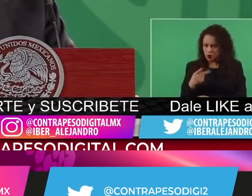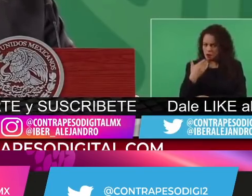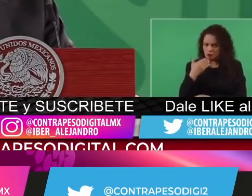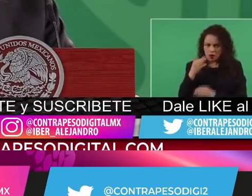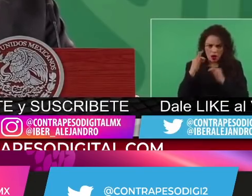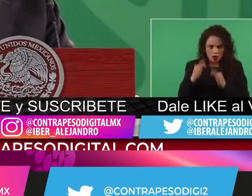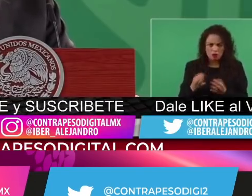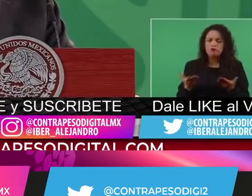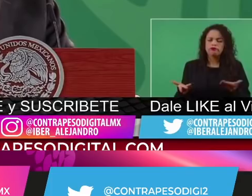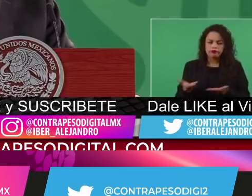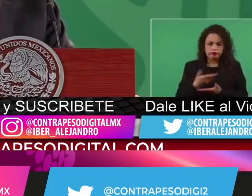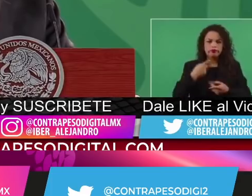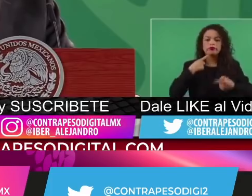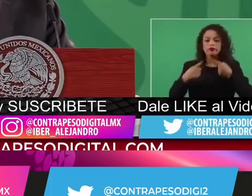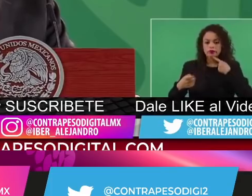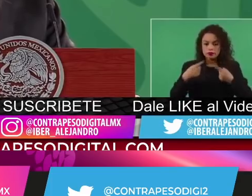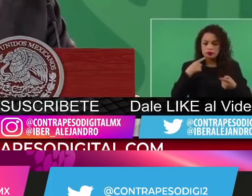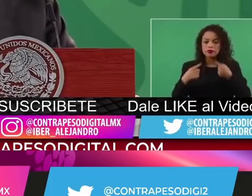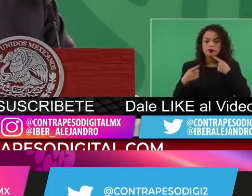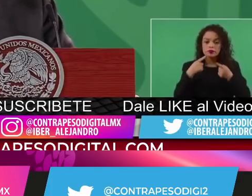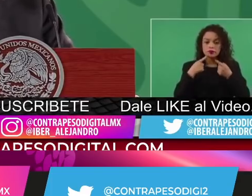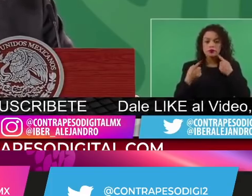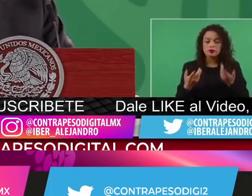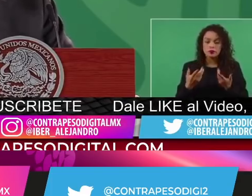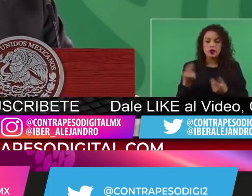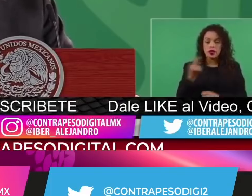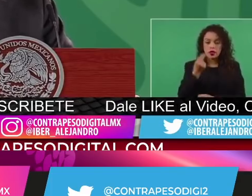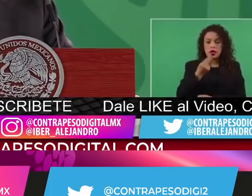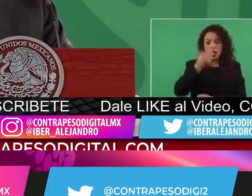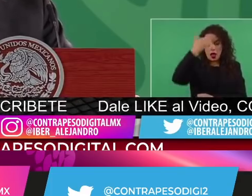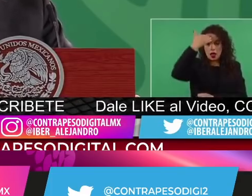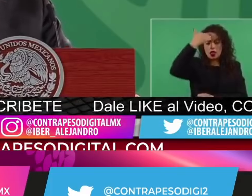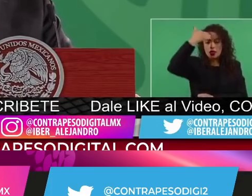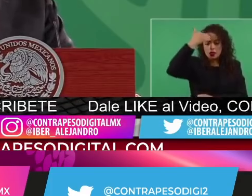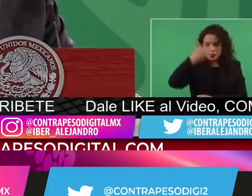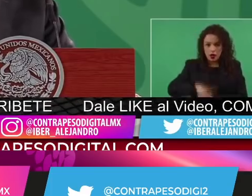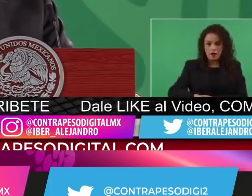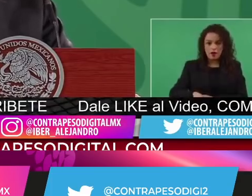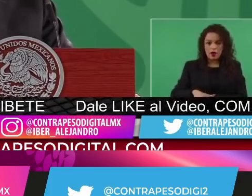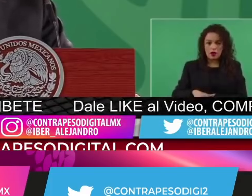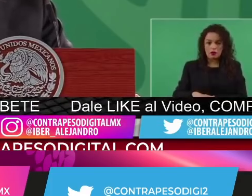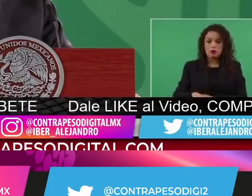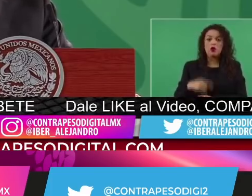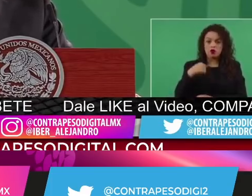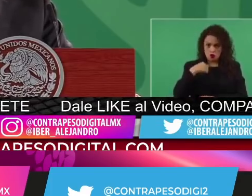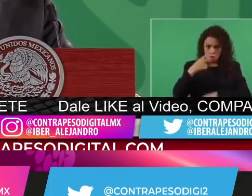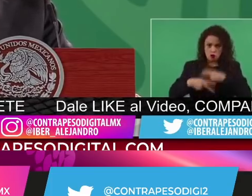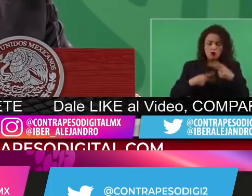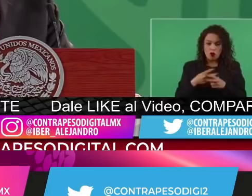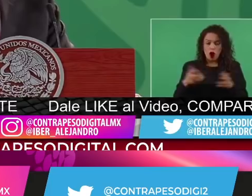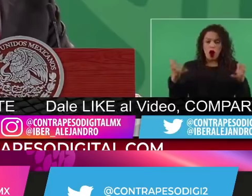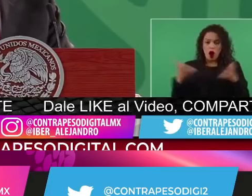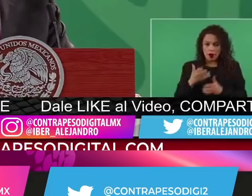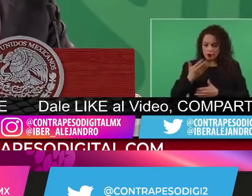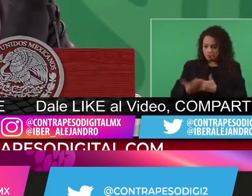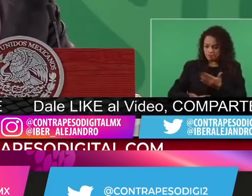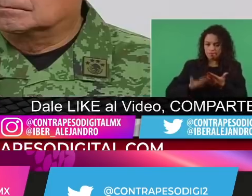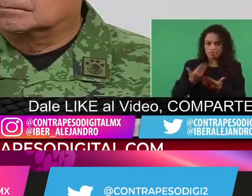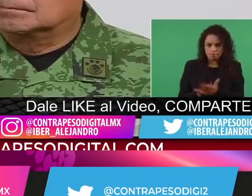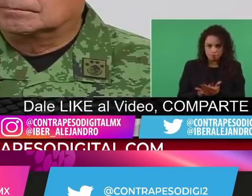dictadura. El presidente propone un cuerpo de élite que es Menestere México, porque la policía,